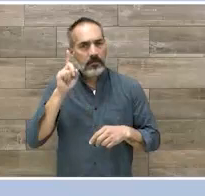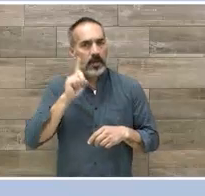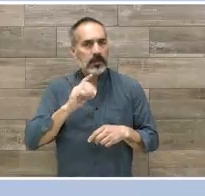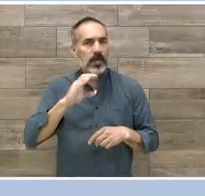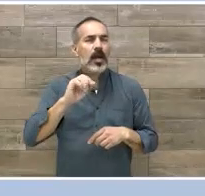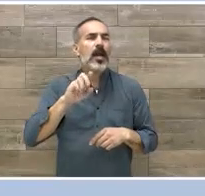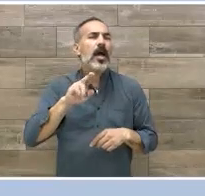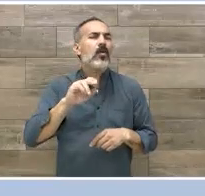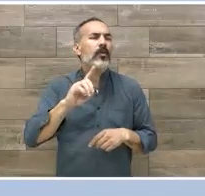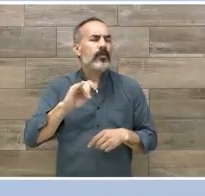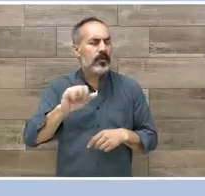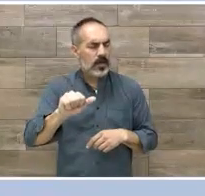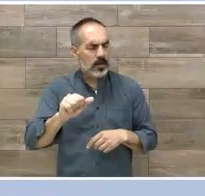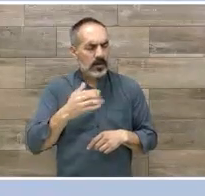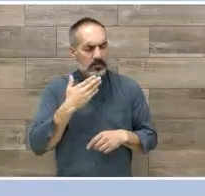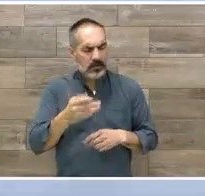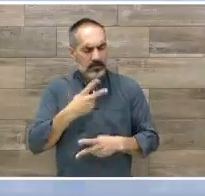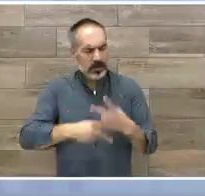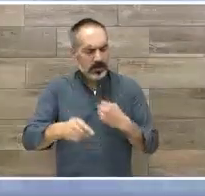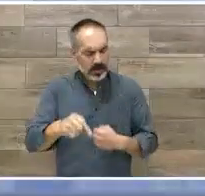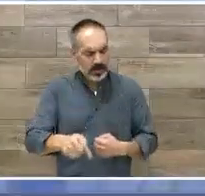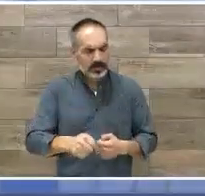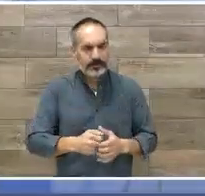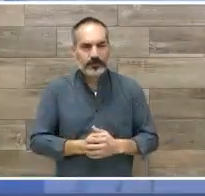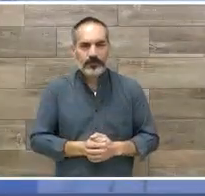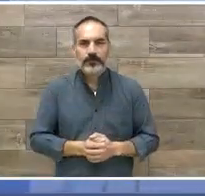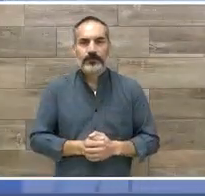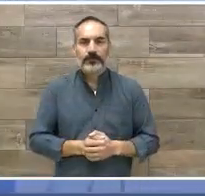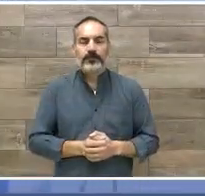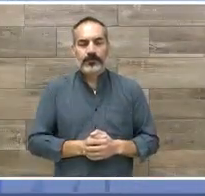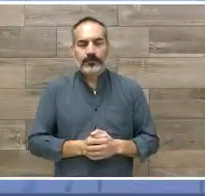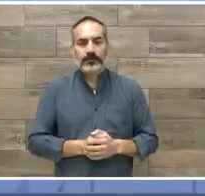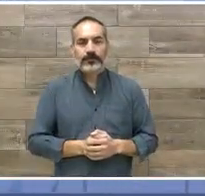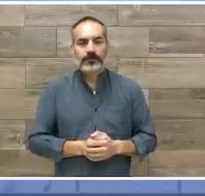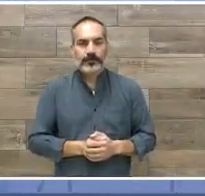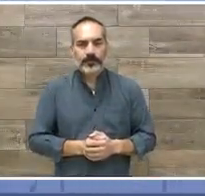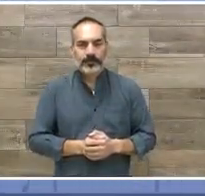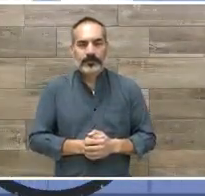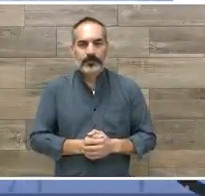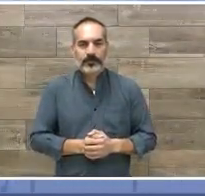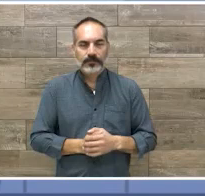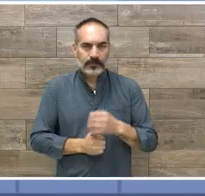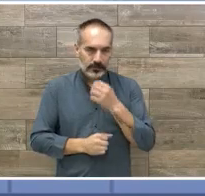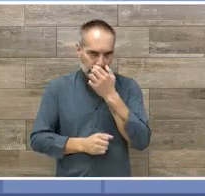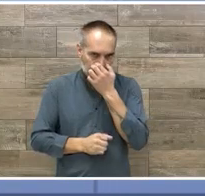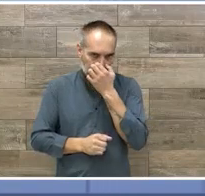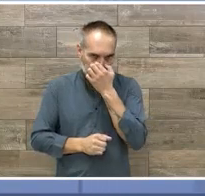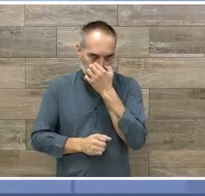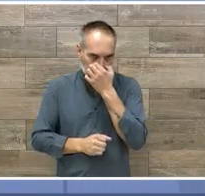González Bueno, bienvenida a Abrancancha. Para Abrancancha, José Luis Vallejo Morales.